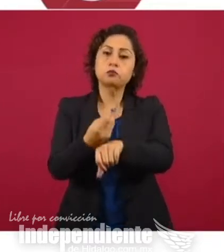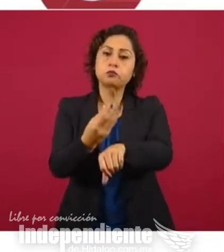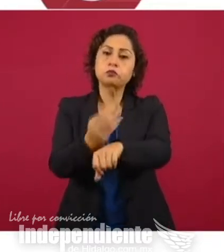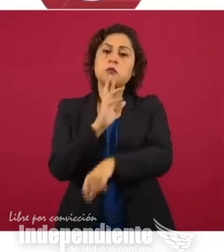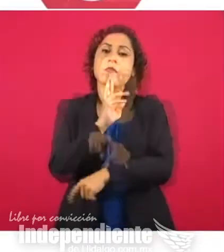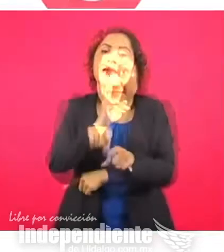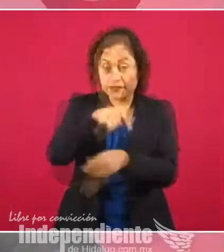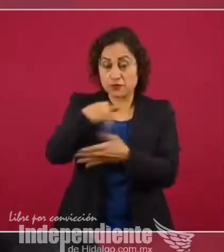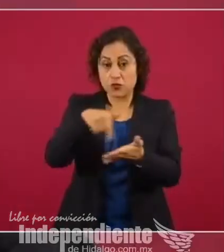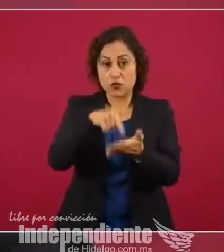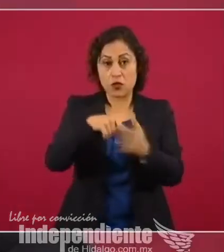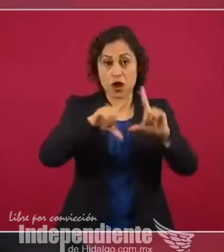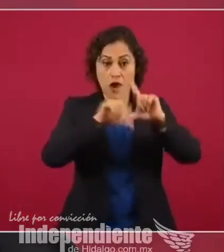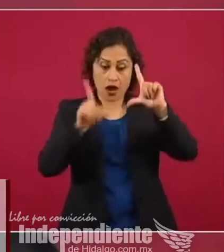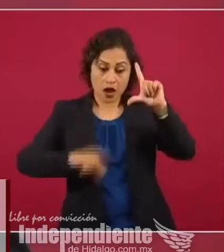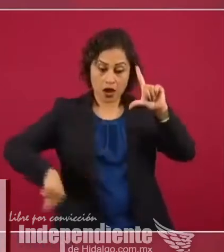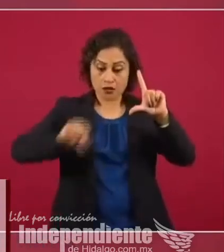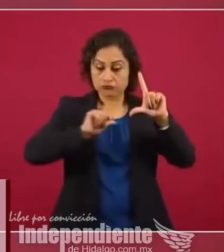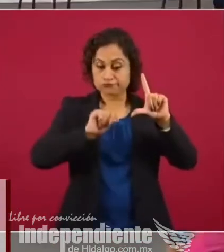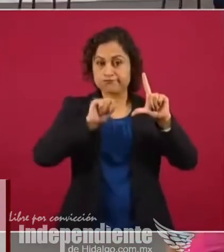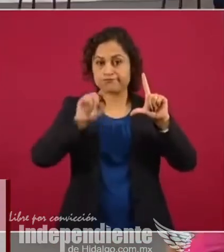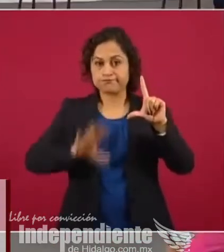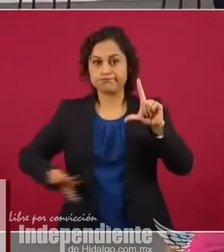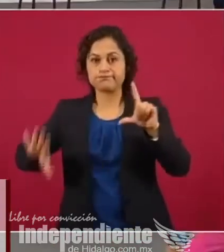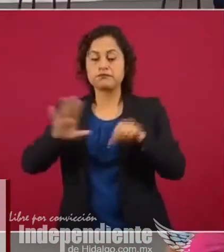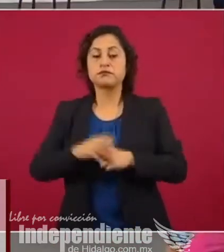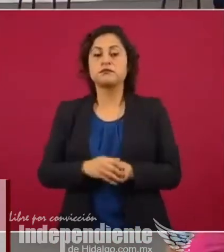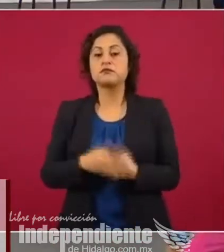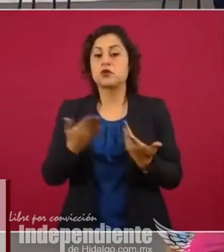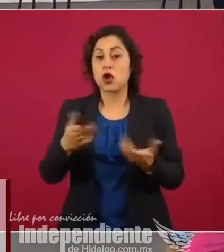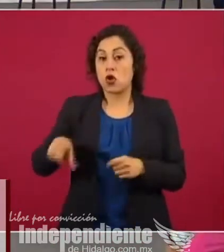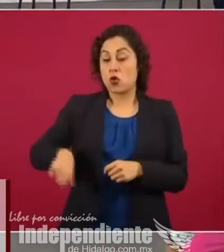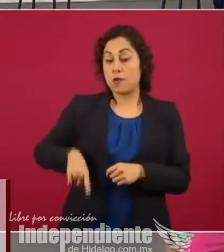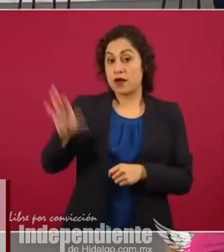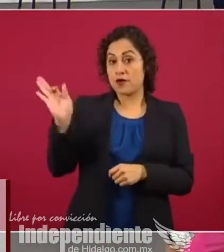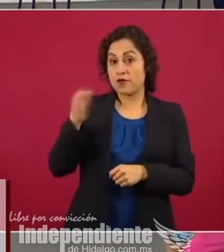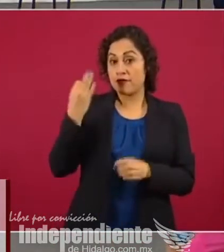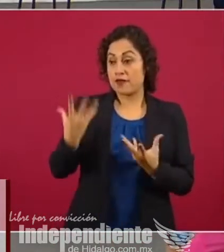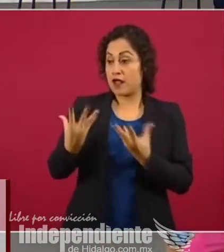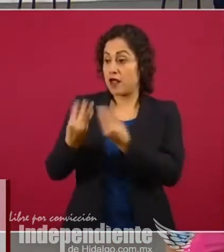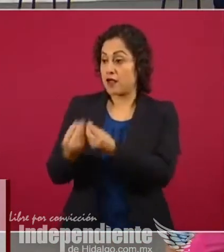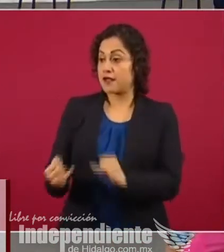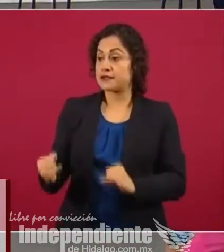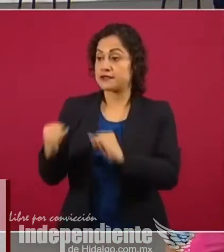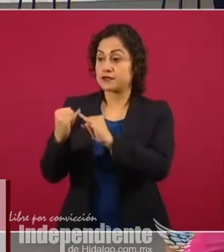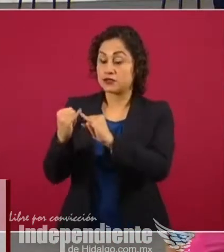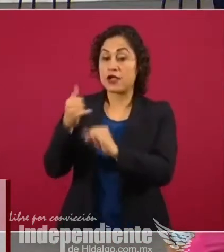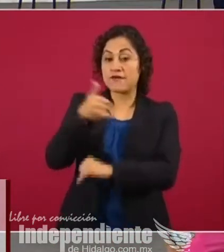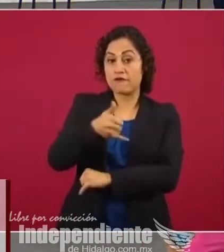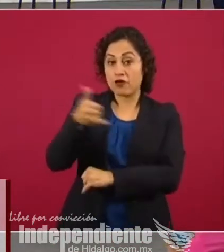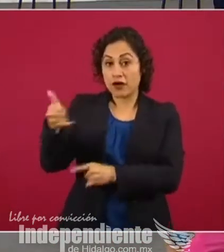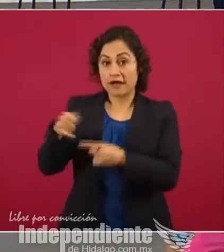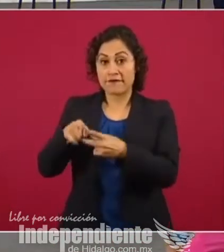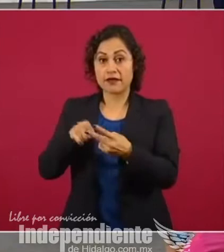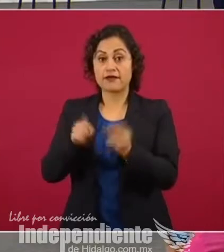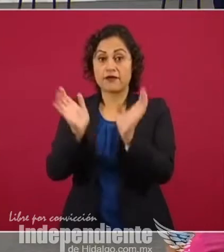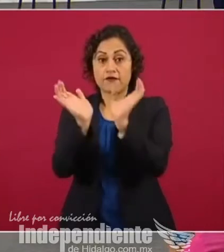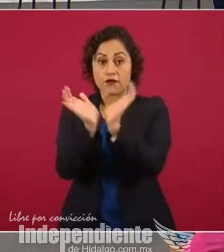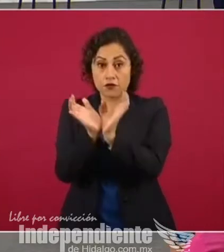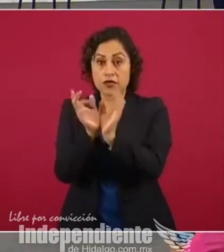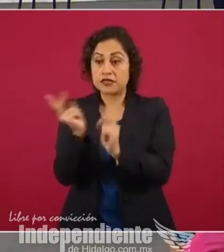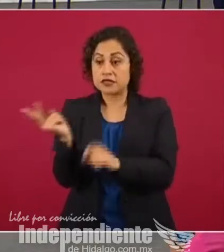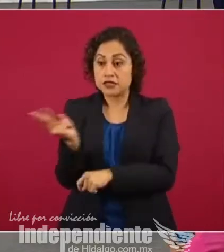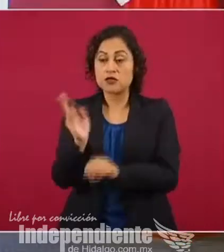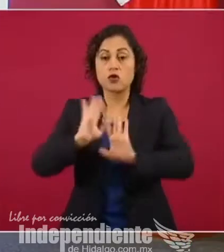hecho al respecto? El gobierno federal, en coordinación con instituciones como el Infonavit o Foviste, han ya al día de hoy